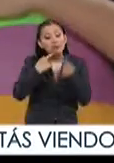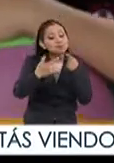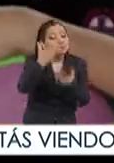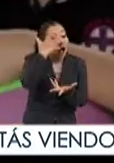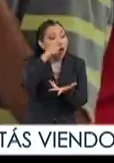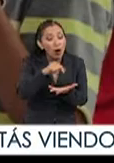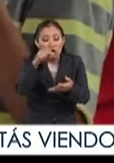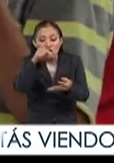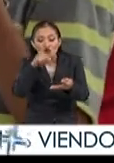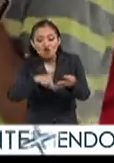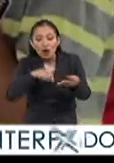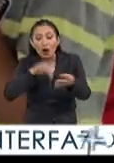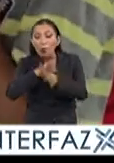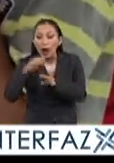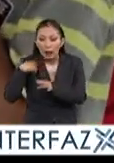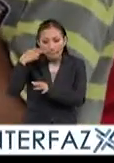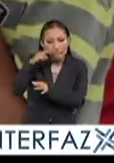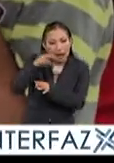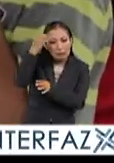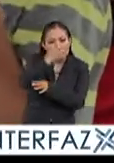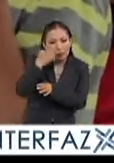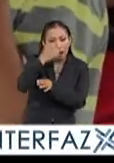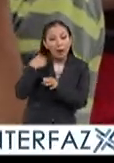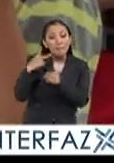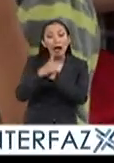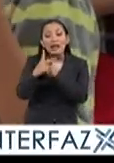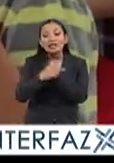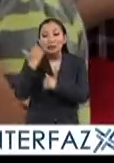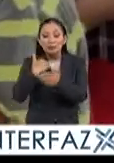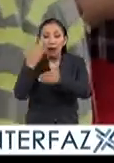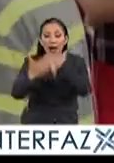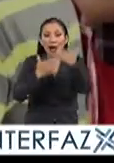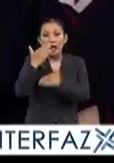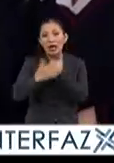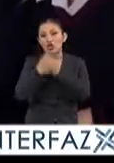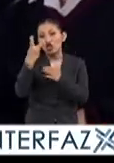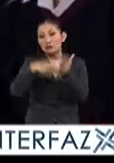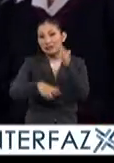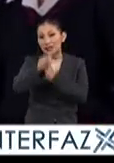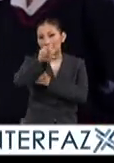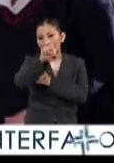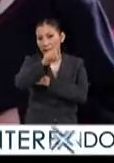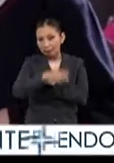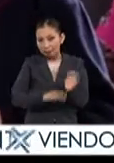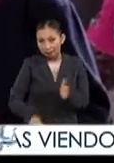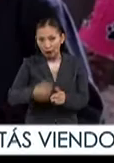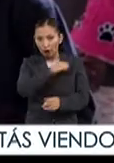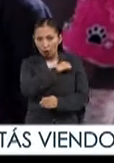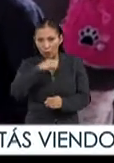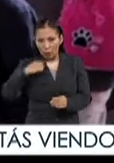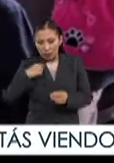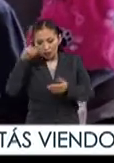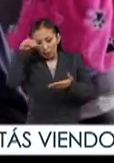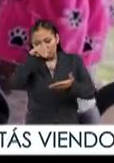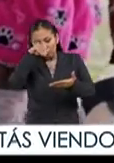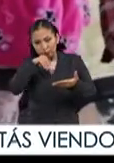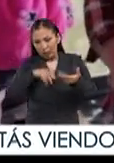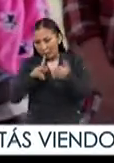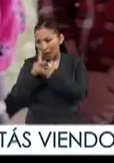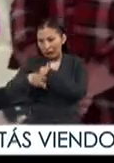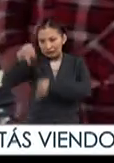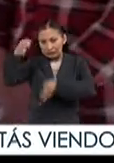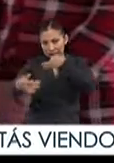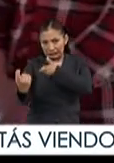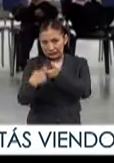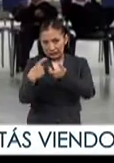los indicadores priorizados de los países encaminados a la Agenda 2030. Los compromisos que signaron los países